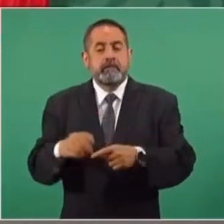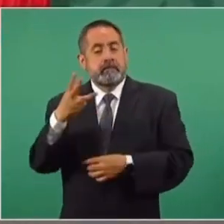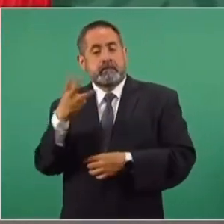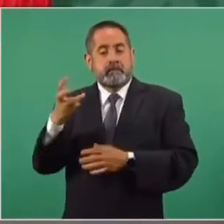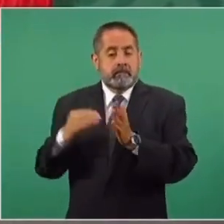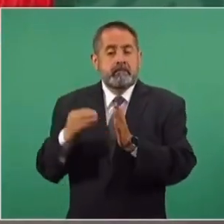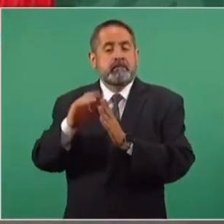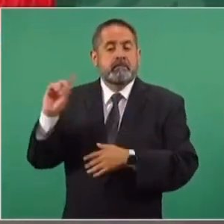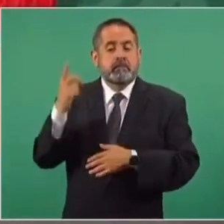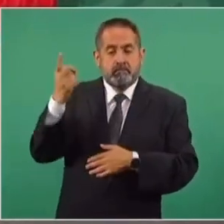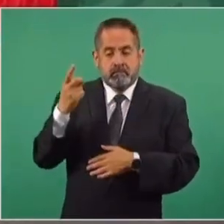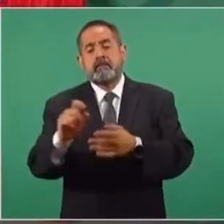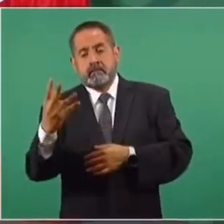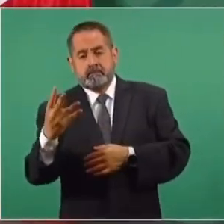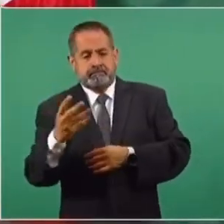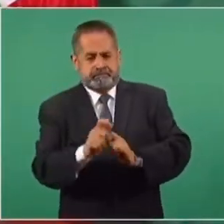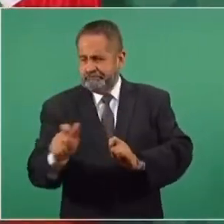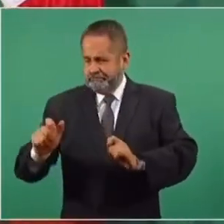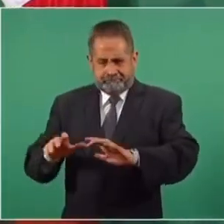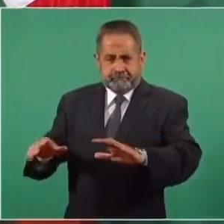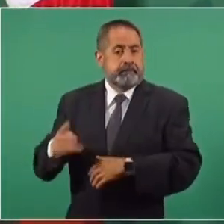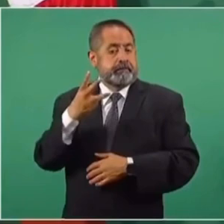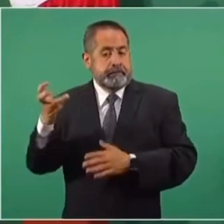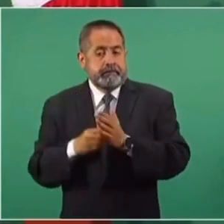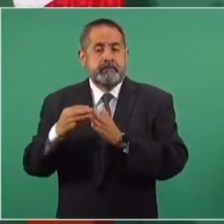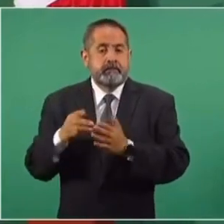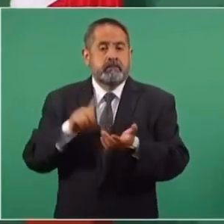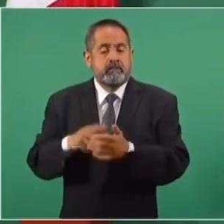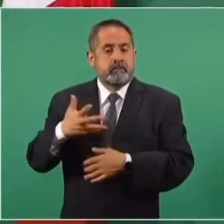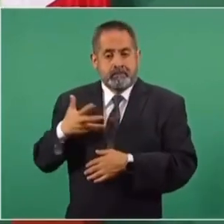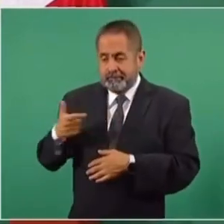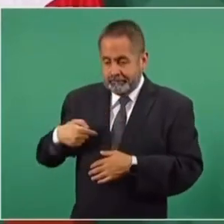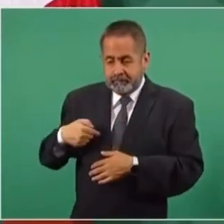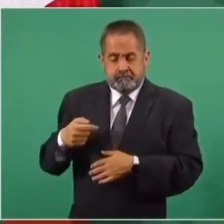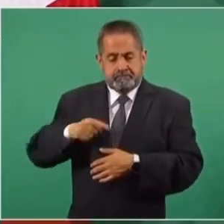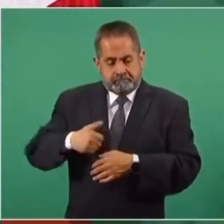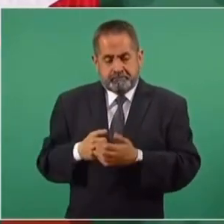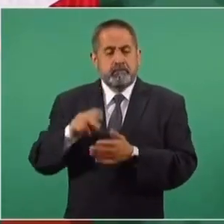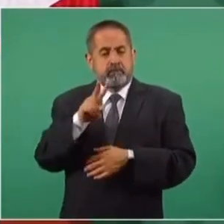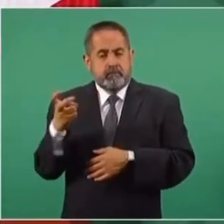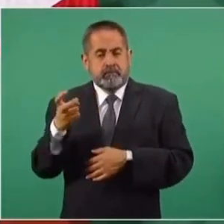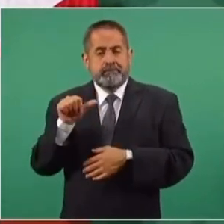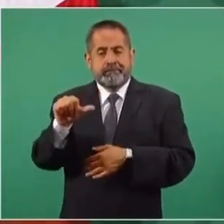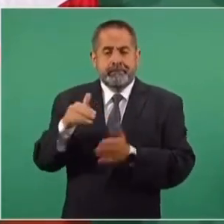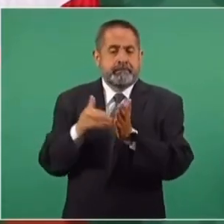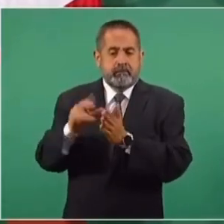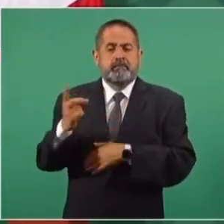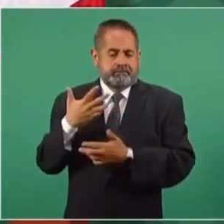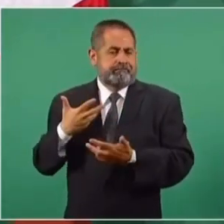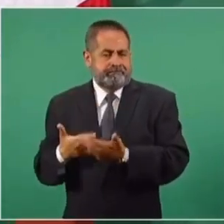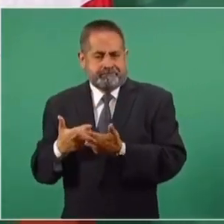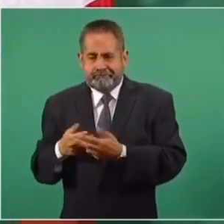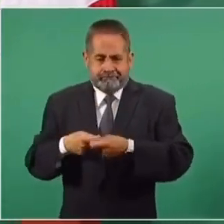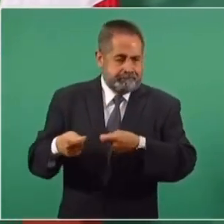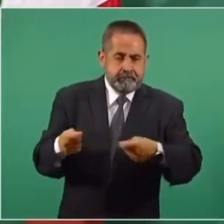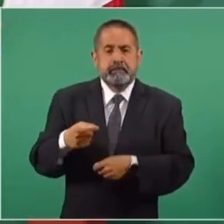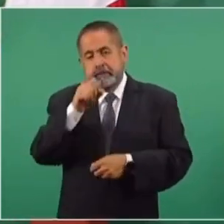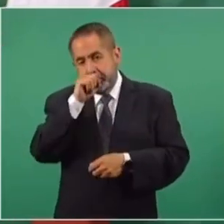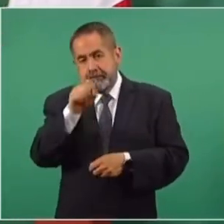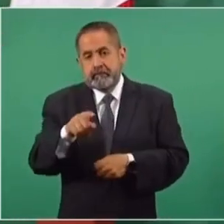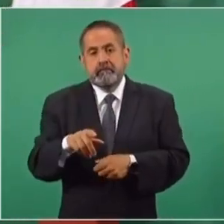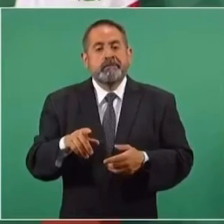millones de dólares en los cuatro años. De esos 300 millones ya tenemos 216 millones de dólares, que fue el dinero